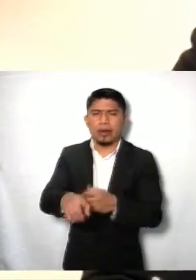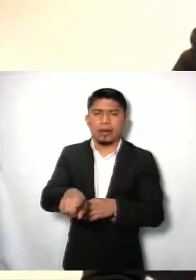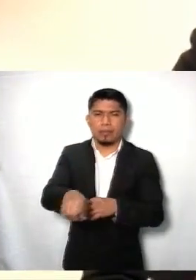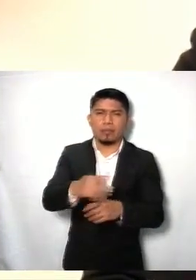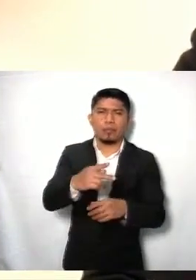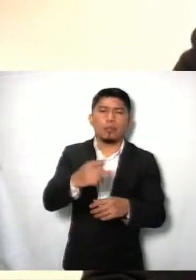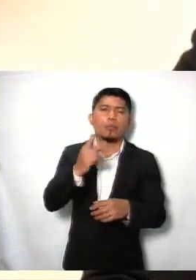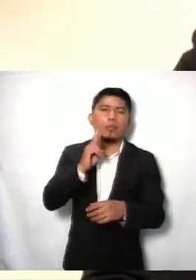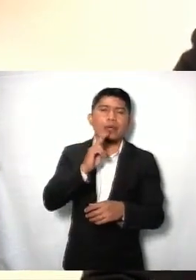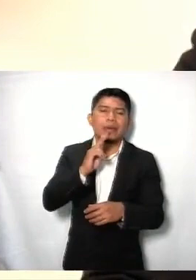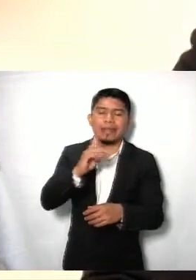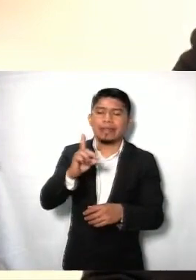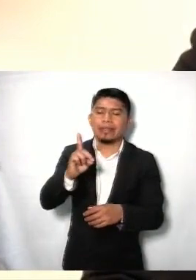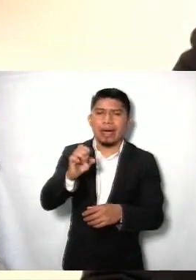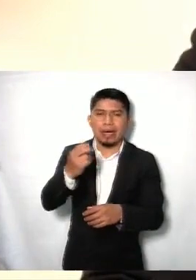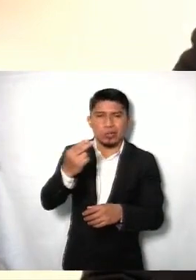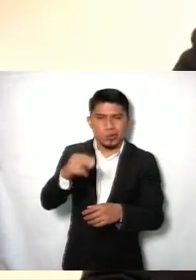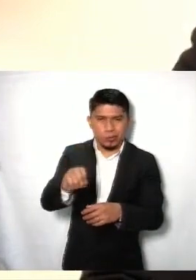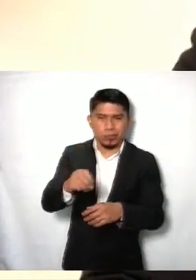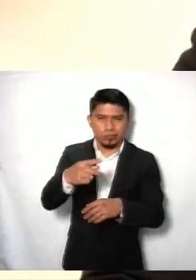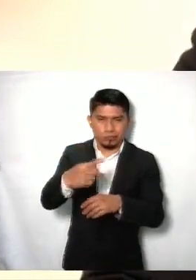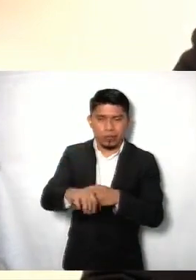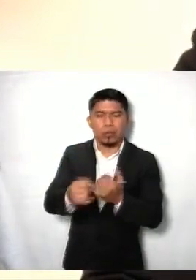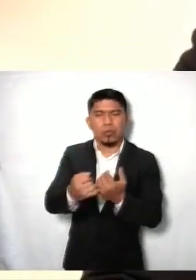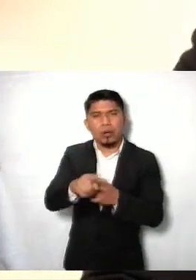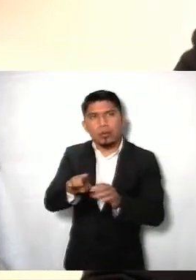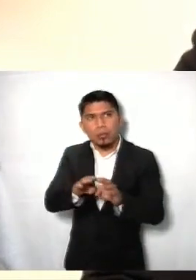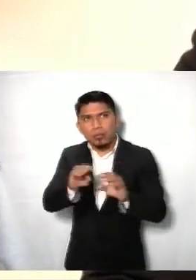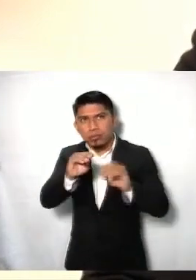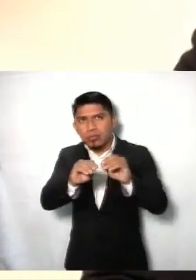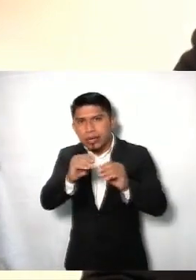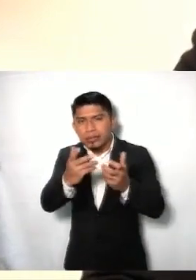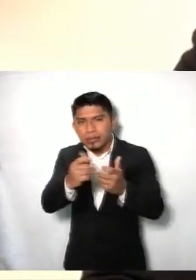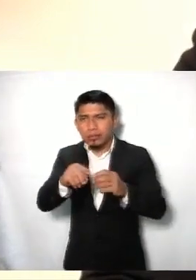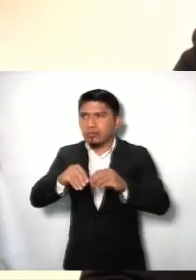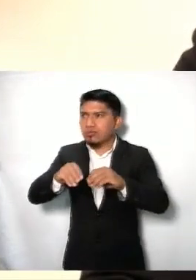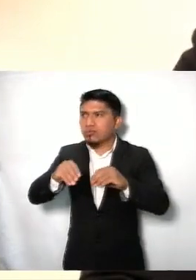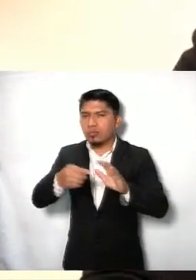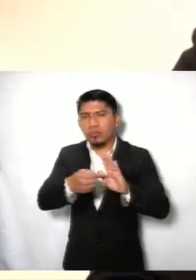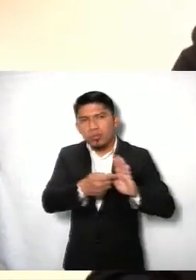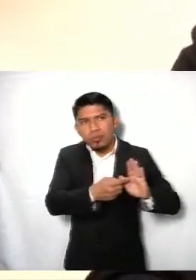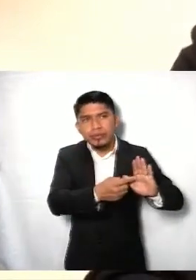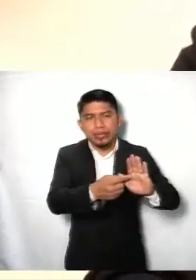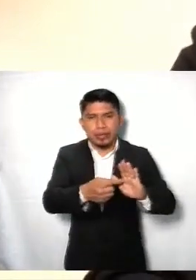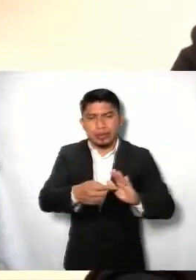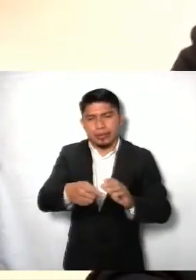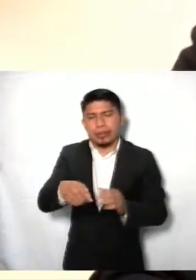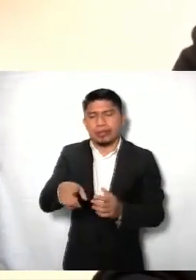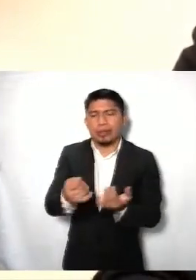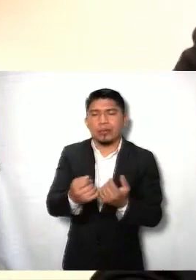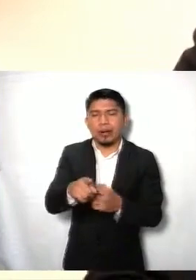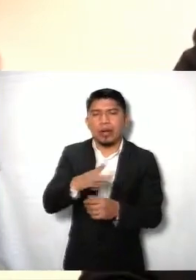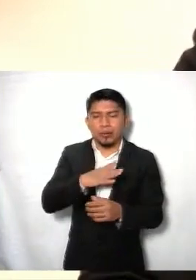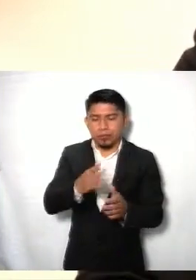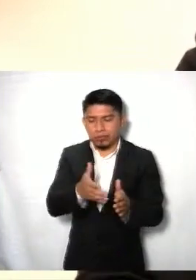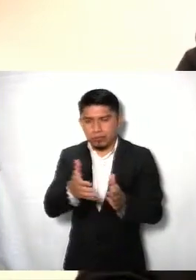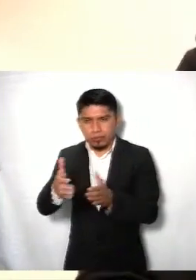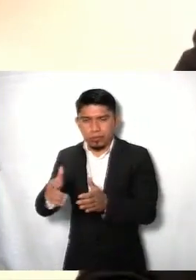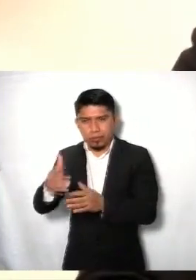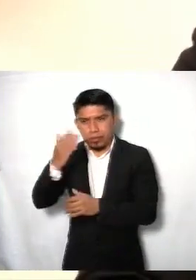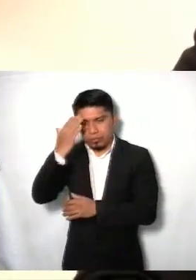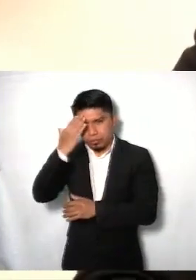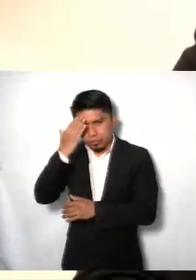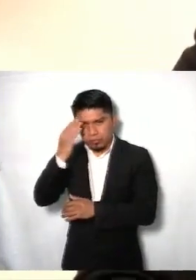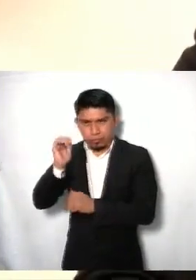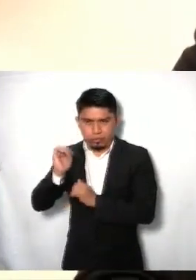de daño, temas de clasificación, cómo hacer versiones públicas, y hay unos tutoriales también, tanto, digamos, en una parte como para autoridades como